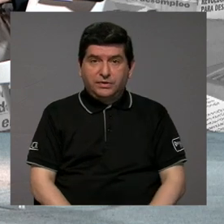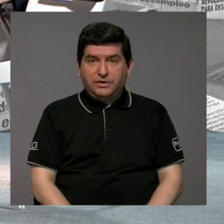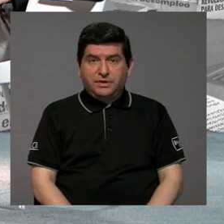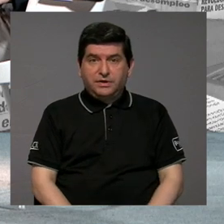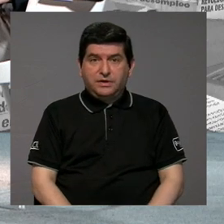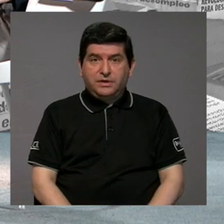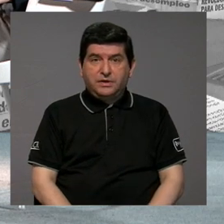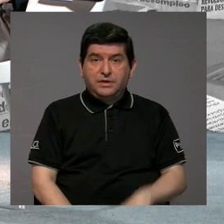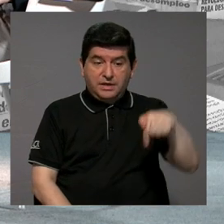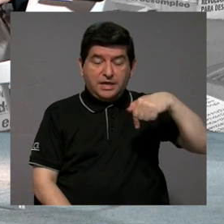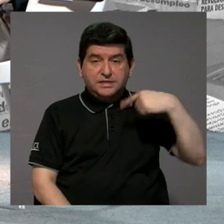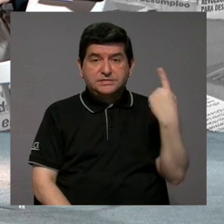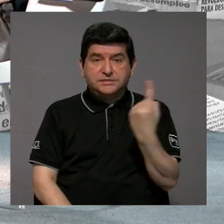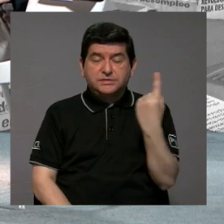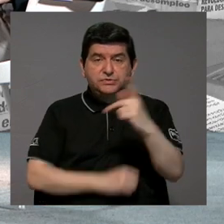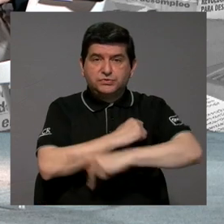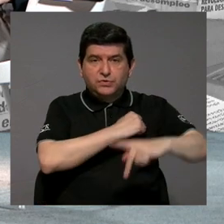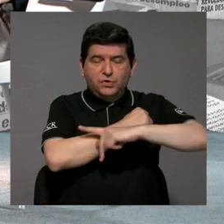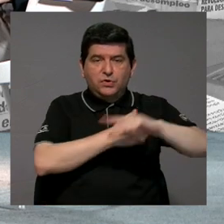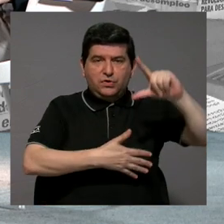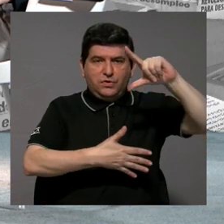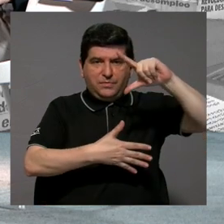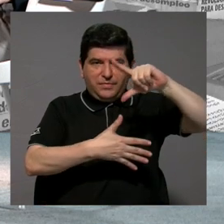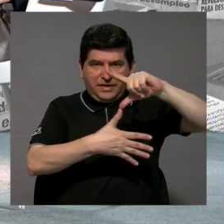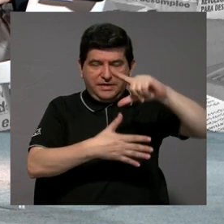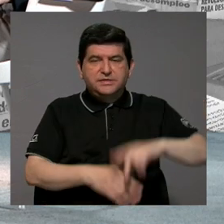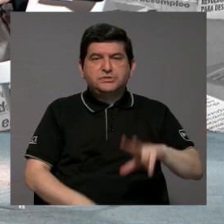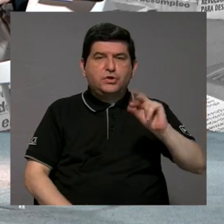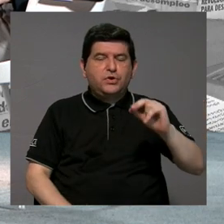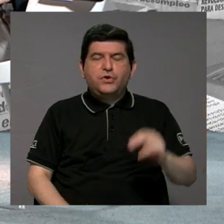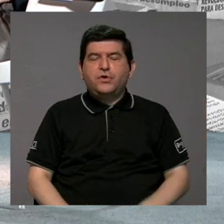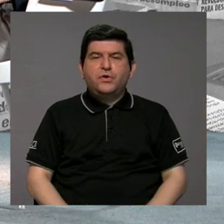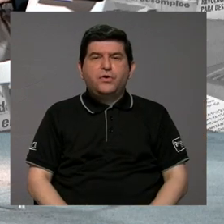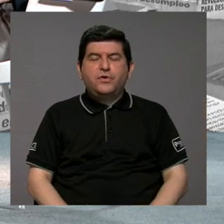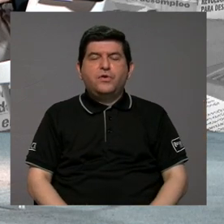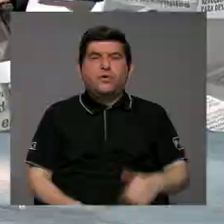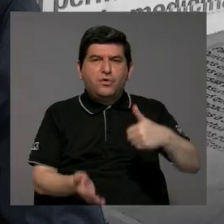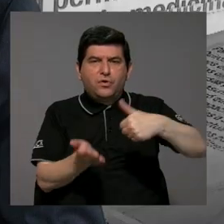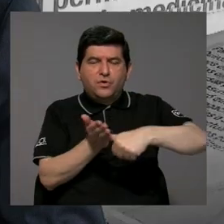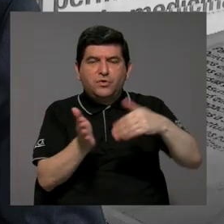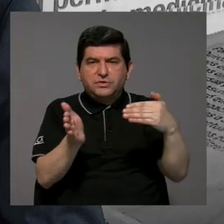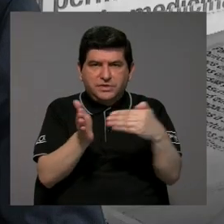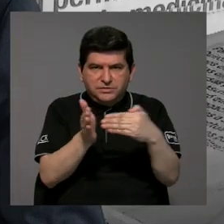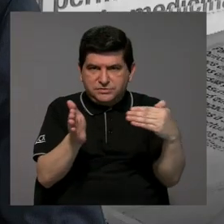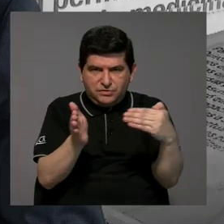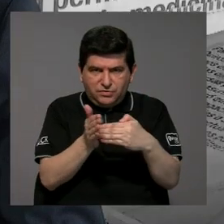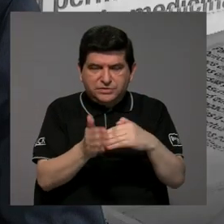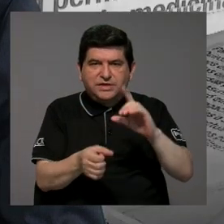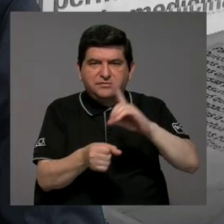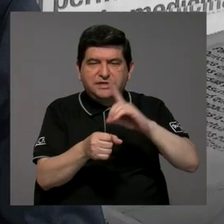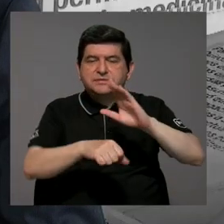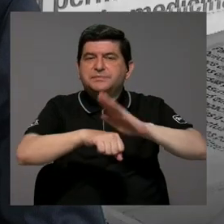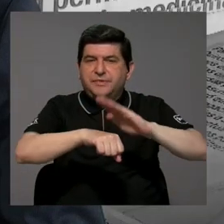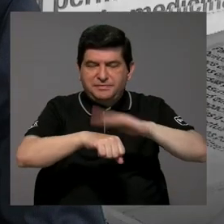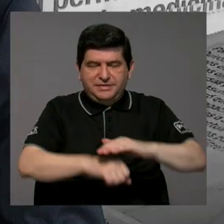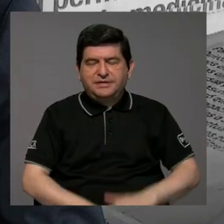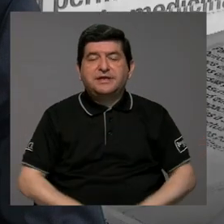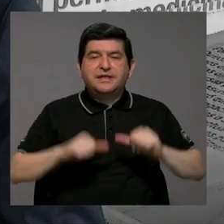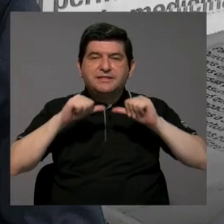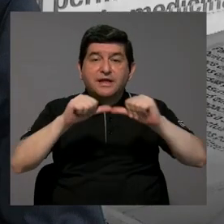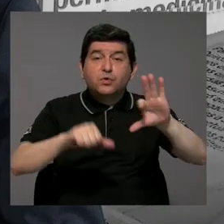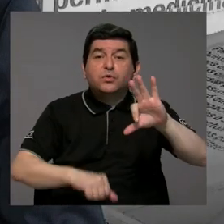somos el único país en Latinoamérica que no existe reelección, según he leído, reelección de diputados,